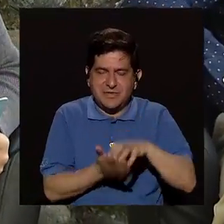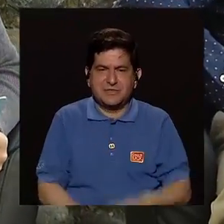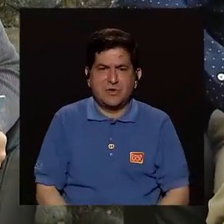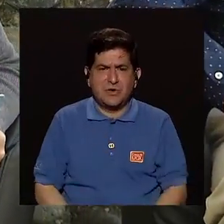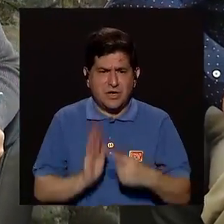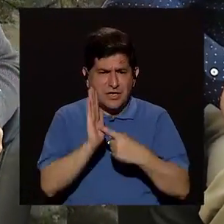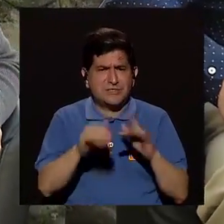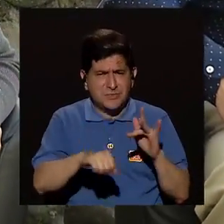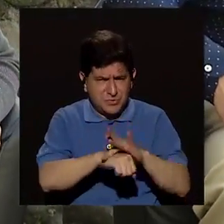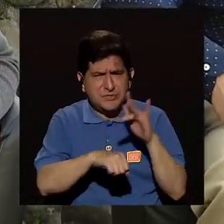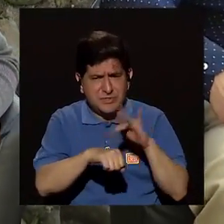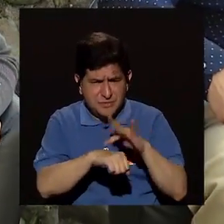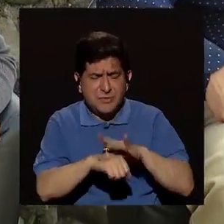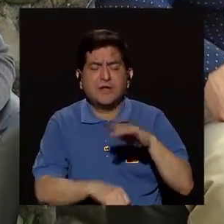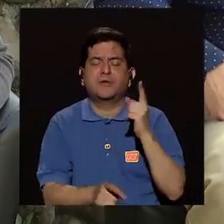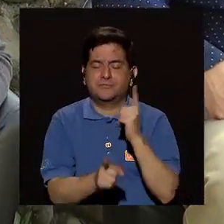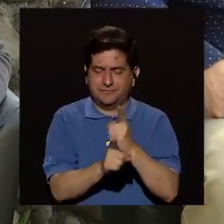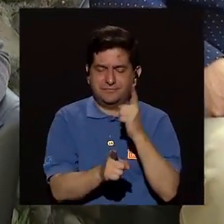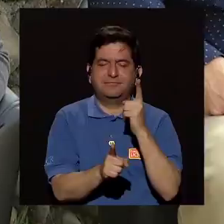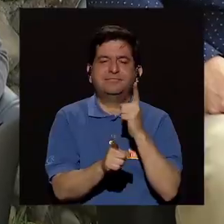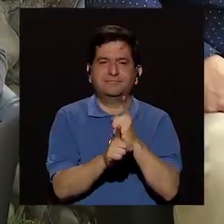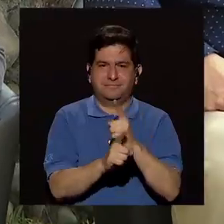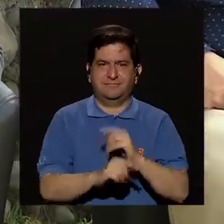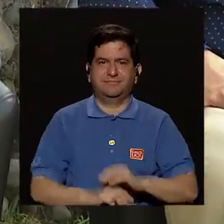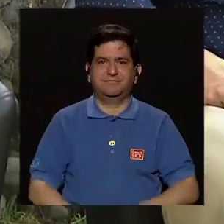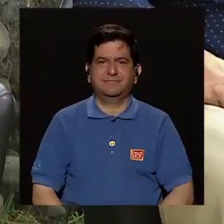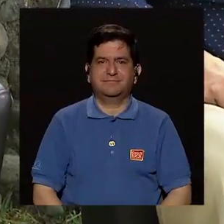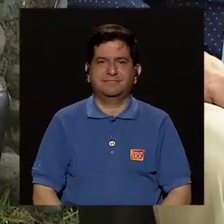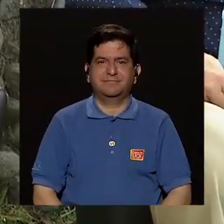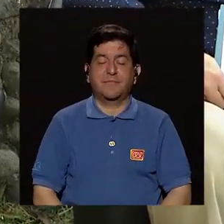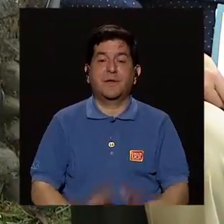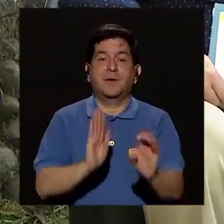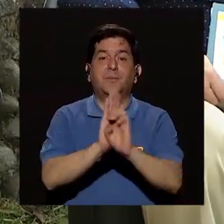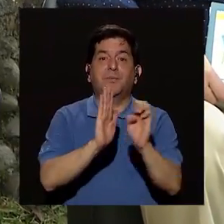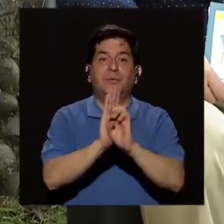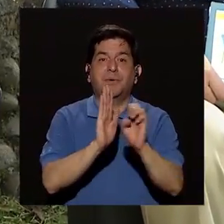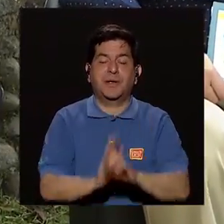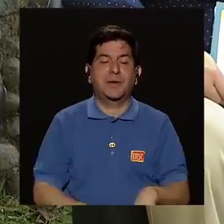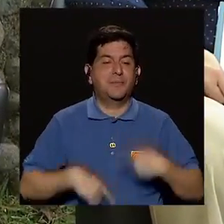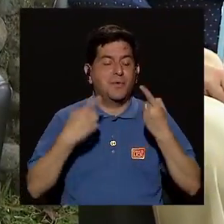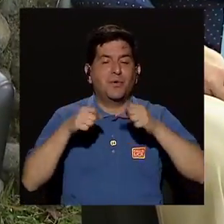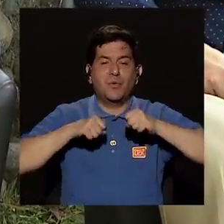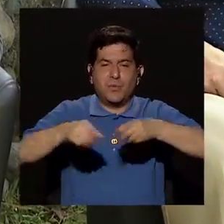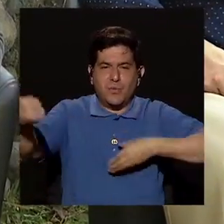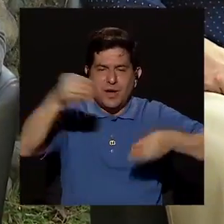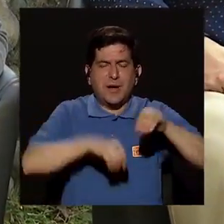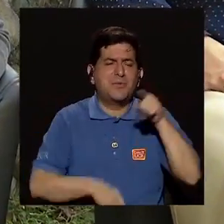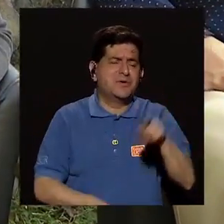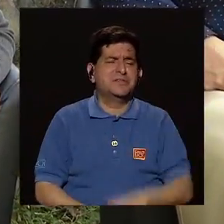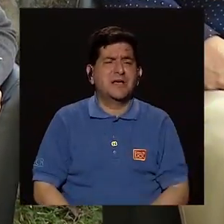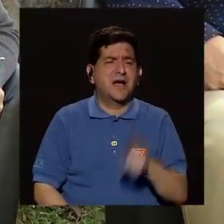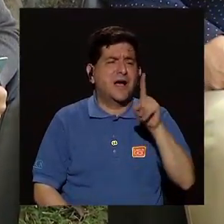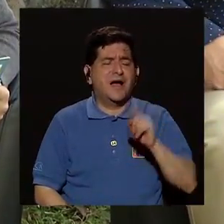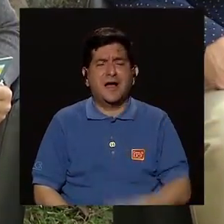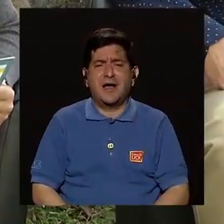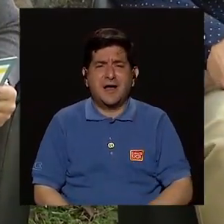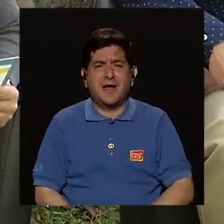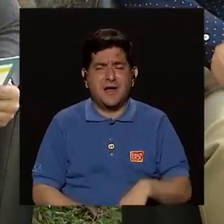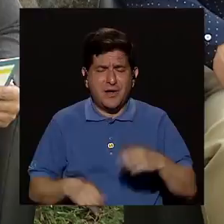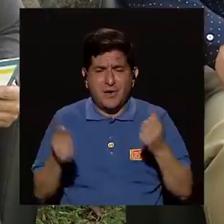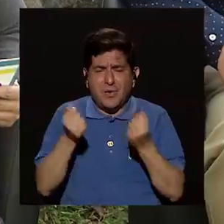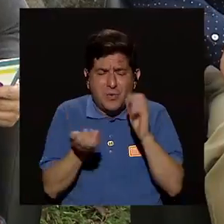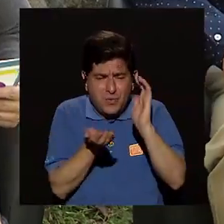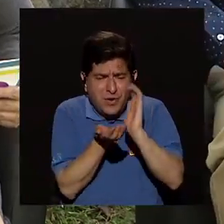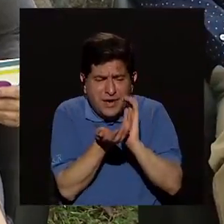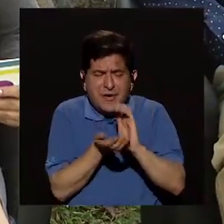se manifiestan desde muy temprana y se manifiestan desde muy temprano entonces por ejemplo vamos al supermercado ay cómpreme este carrito por decir